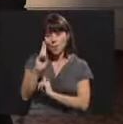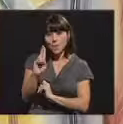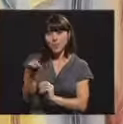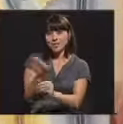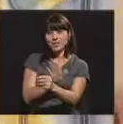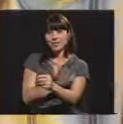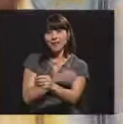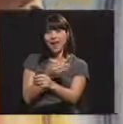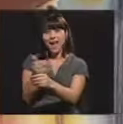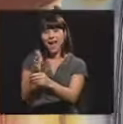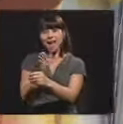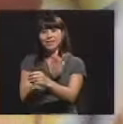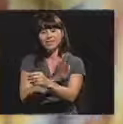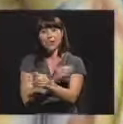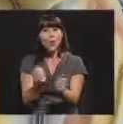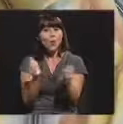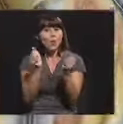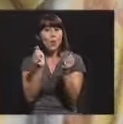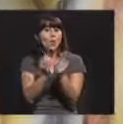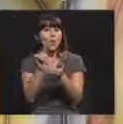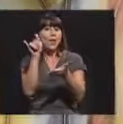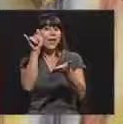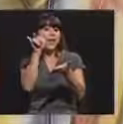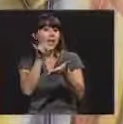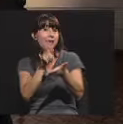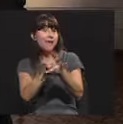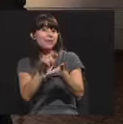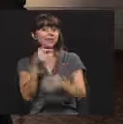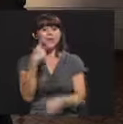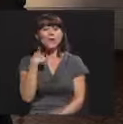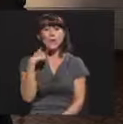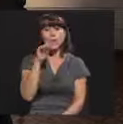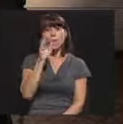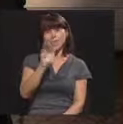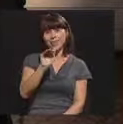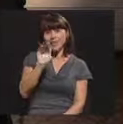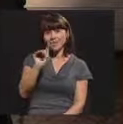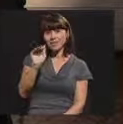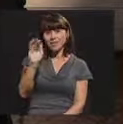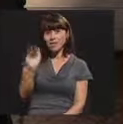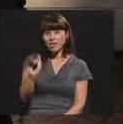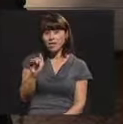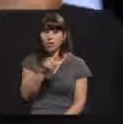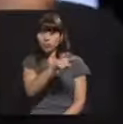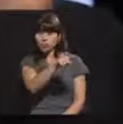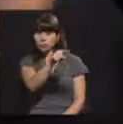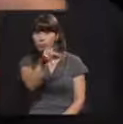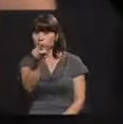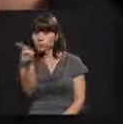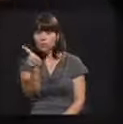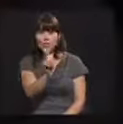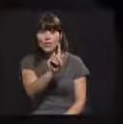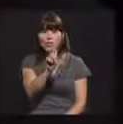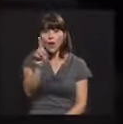Yo con esta me despido. No se les vaya a